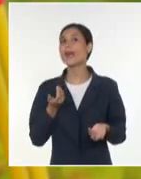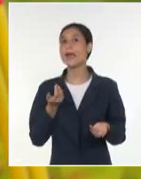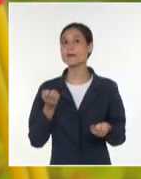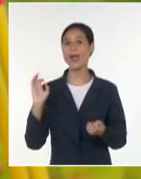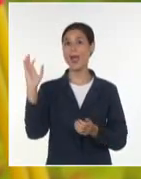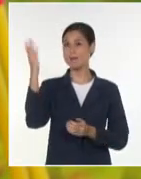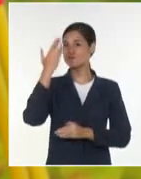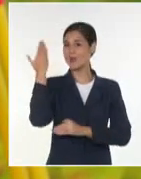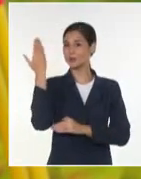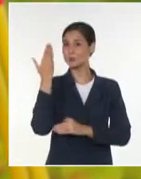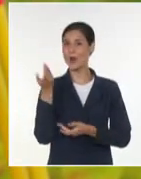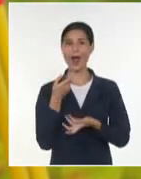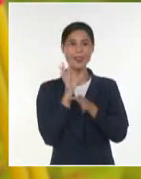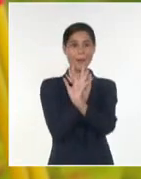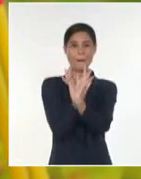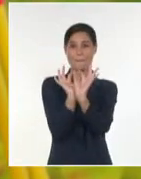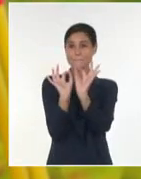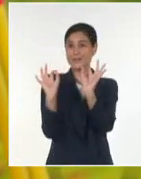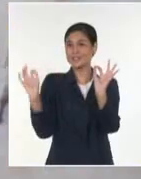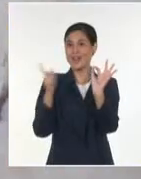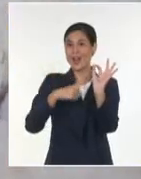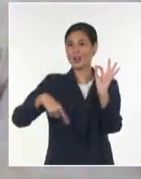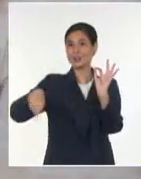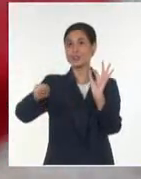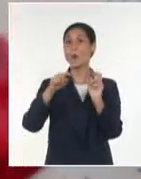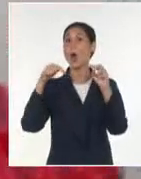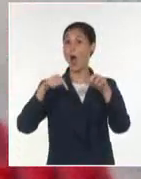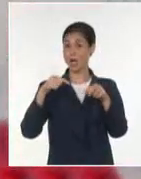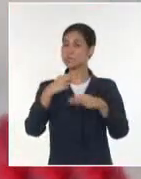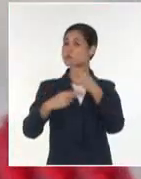paisajísticas, que las estamos rehabilitando mediante esta técnica.